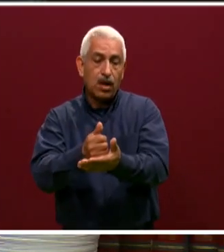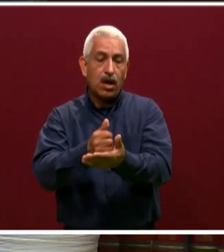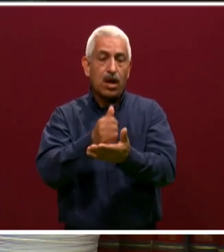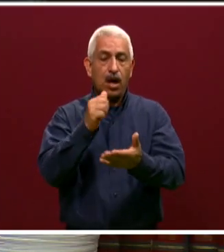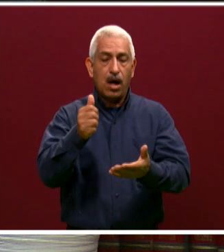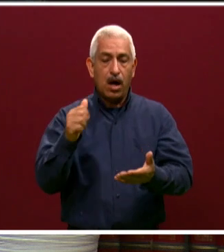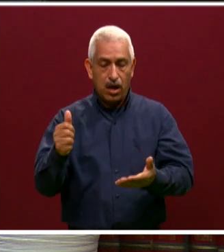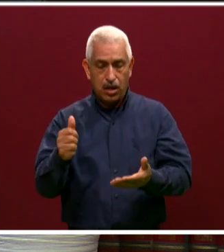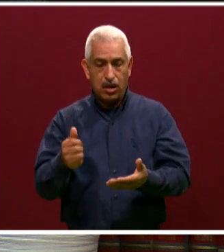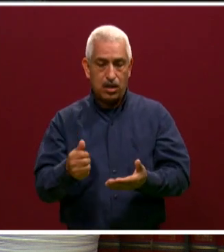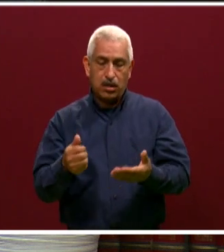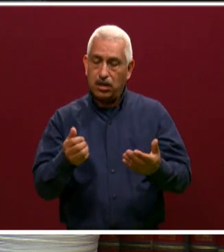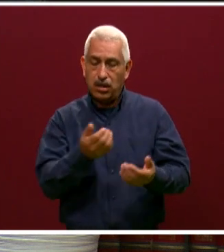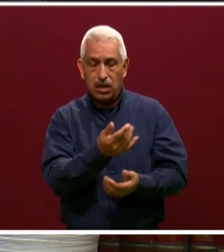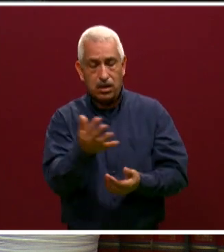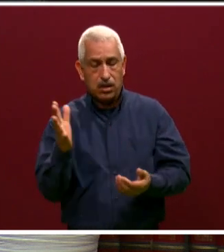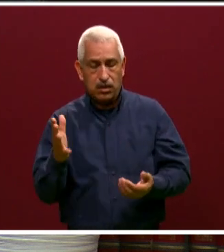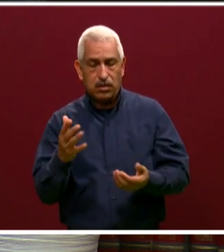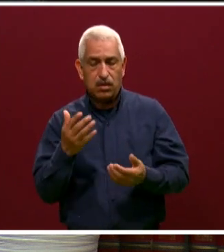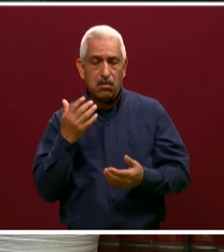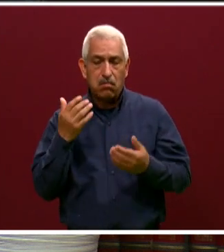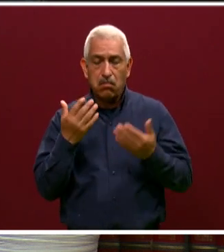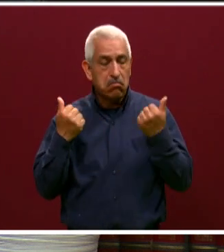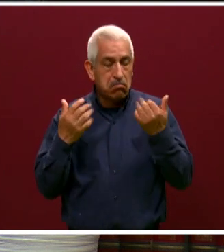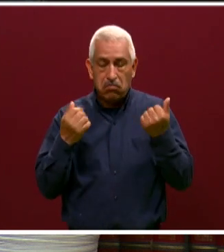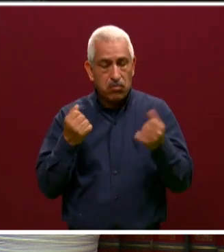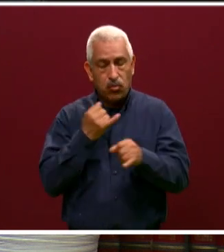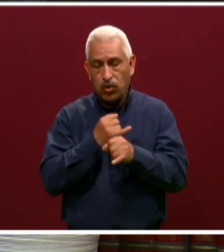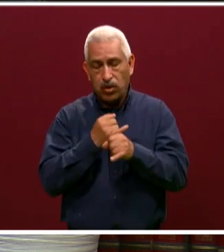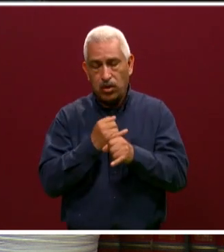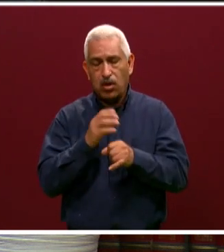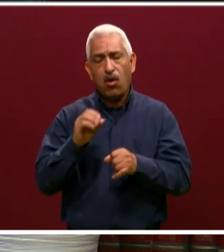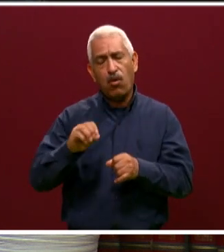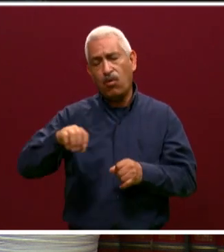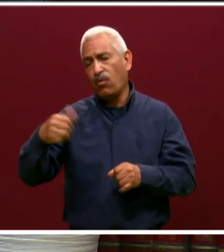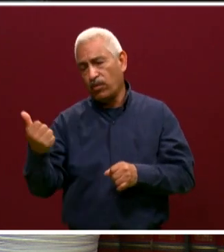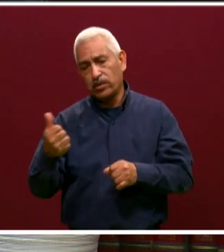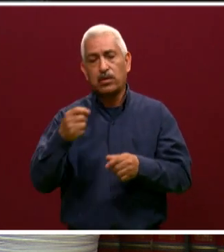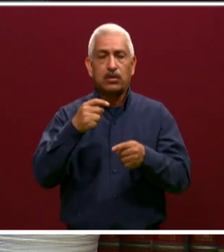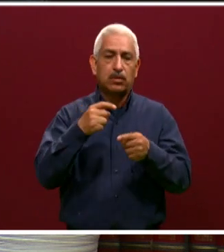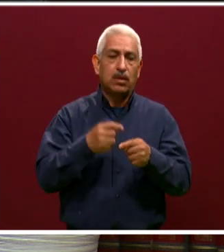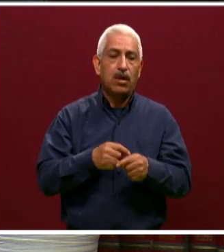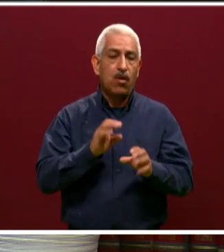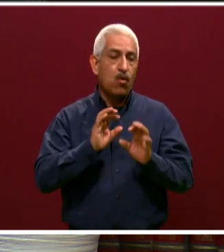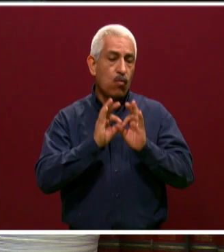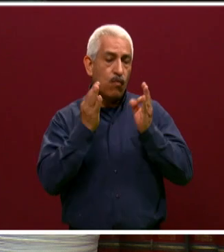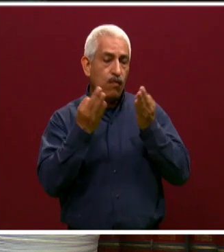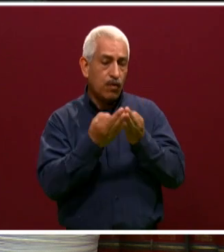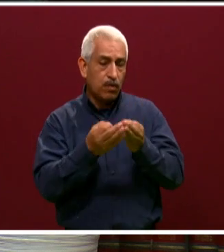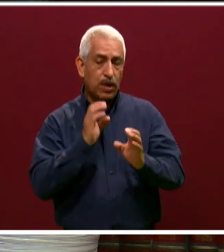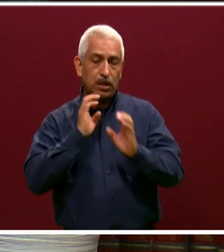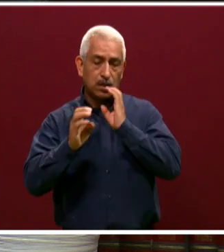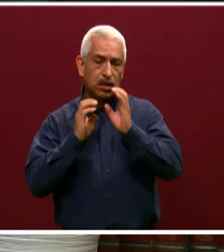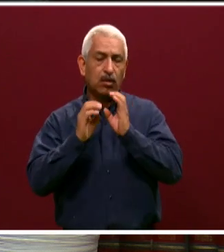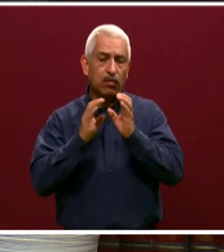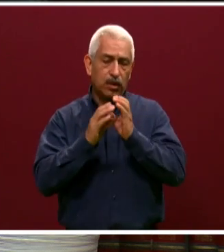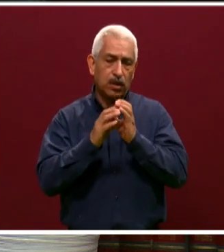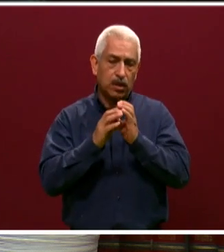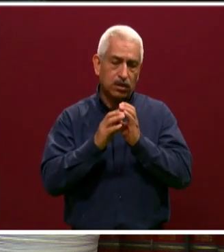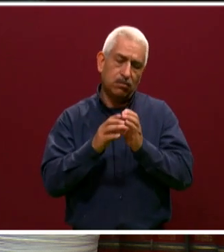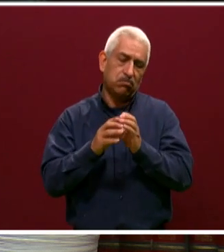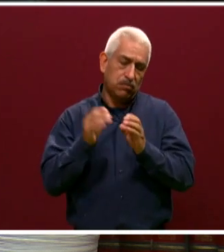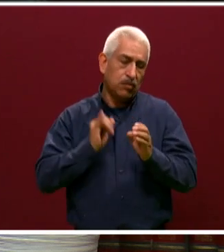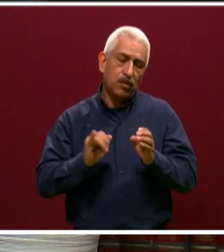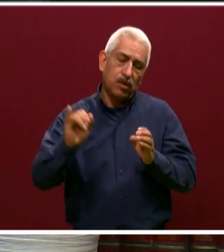felicitamos. Se han utilizado hasta los medios que están ahí de comunicación en las zonas para hacerles llegar sus